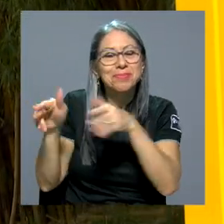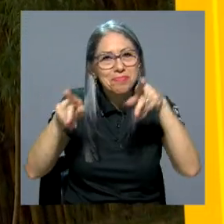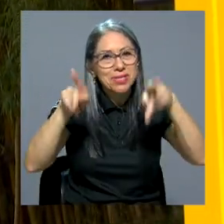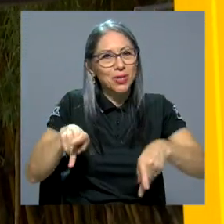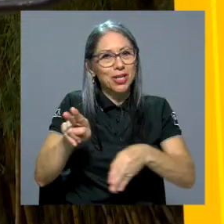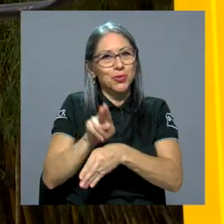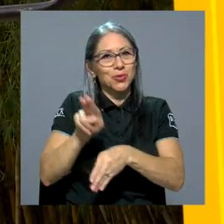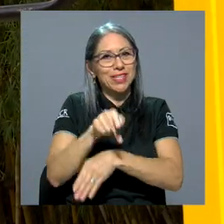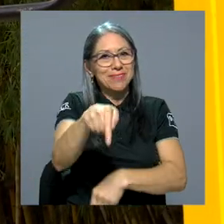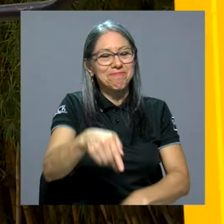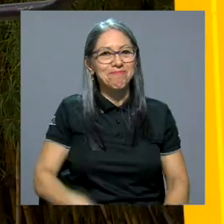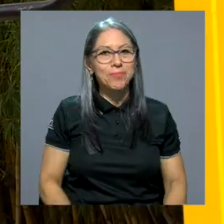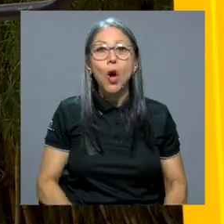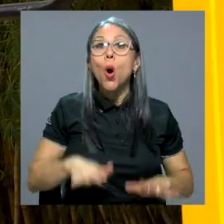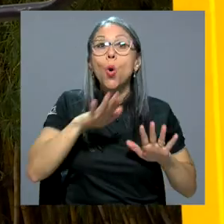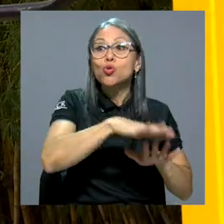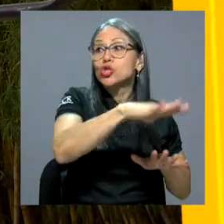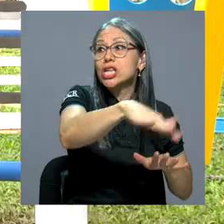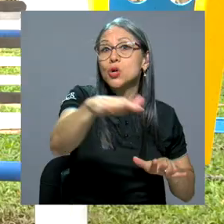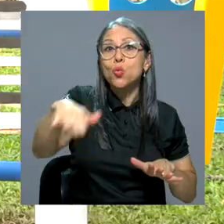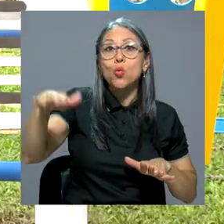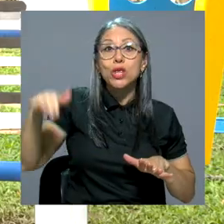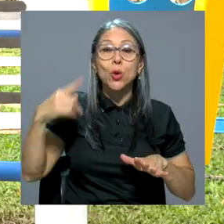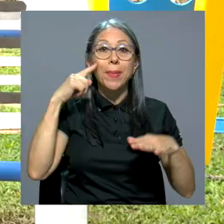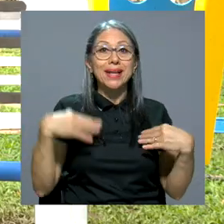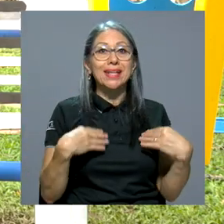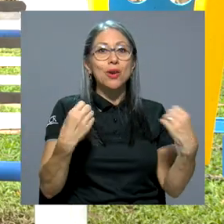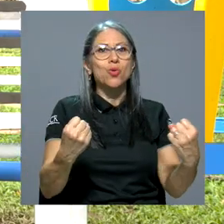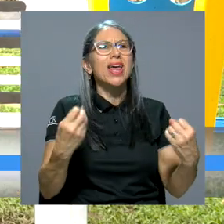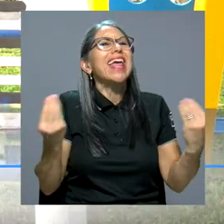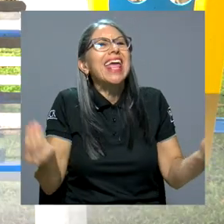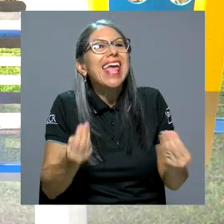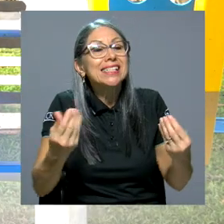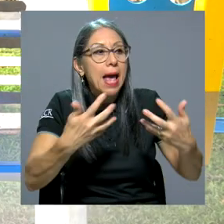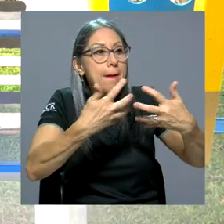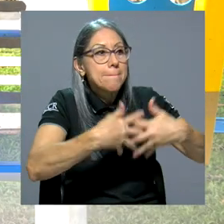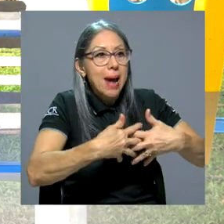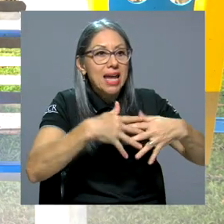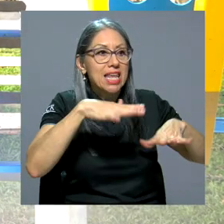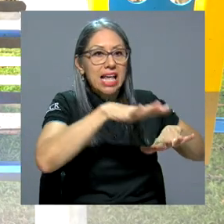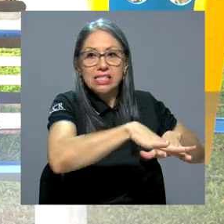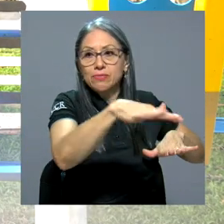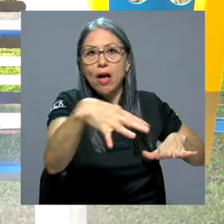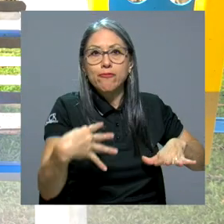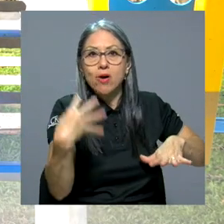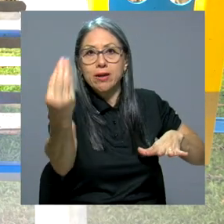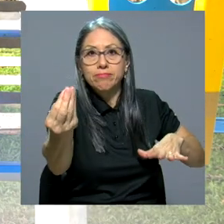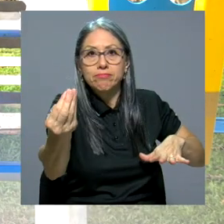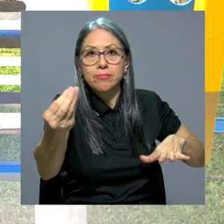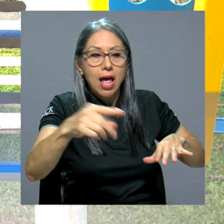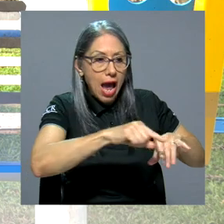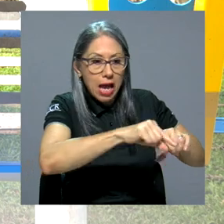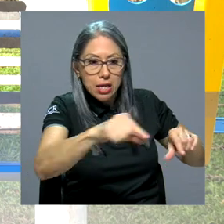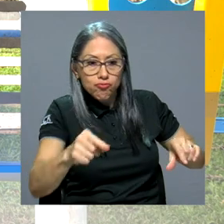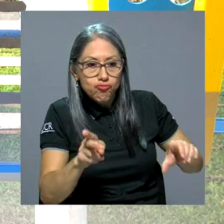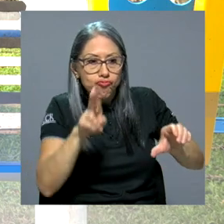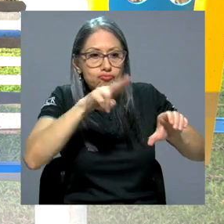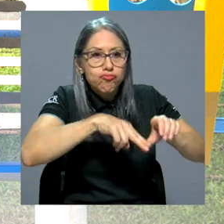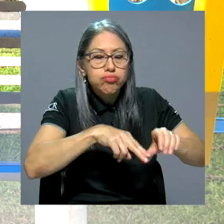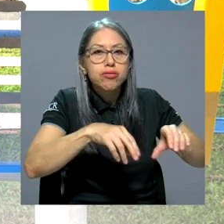espacios a los usuarios. Un circuito biosaludable son máquinas que están a la intemperie,